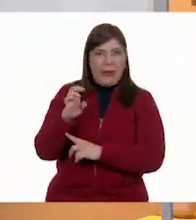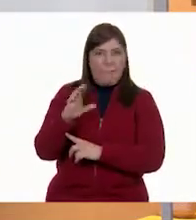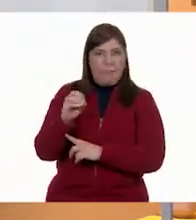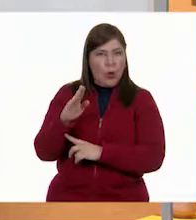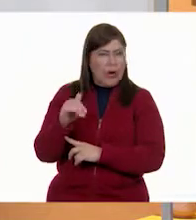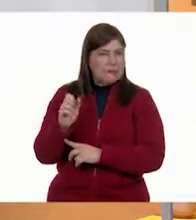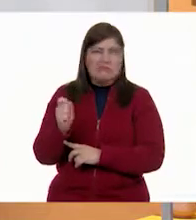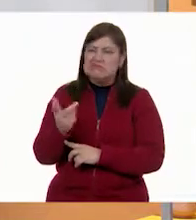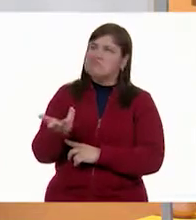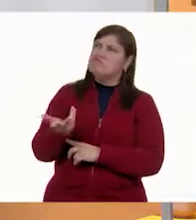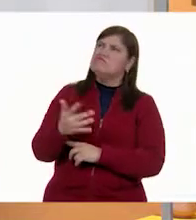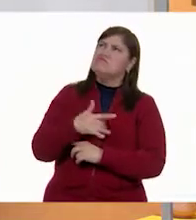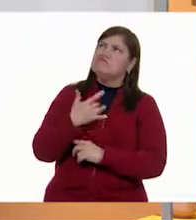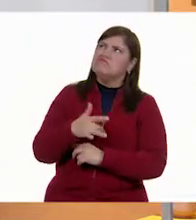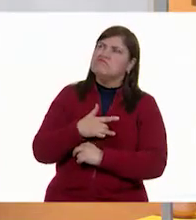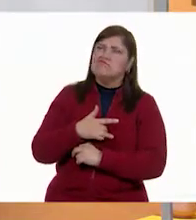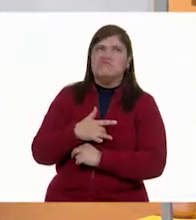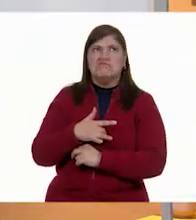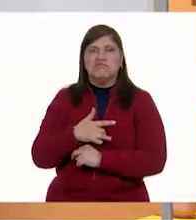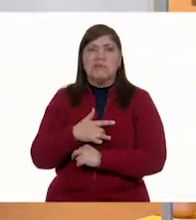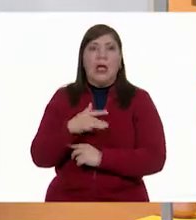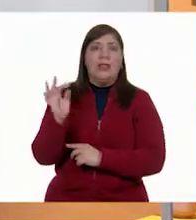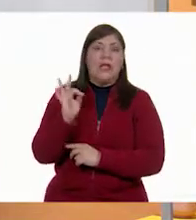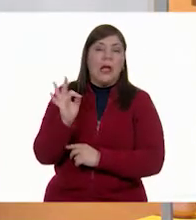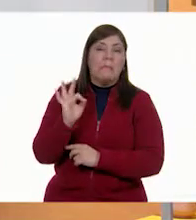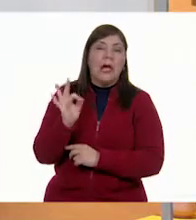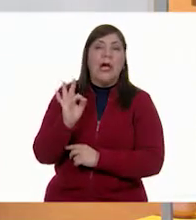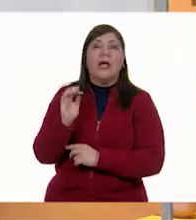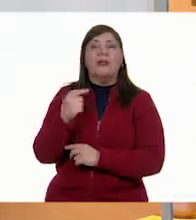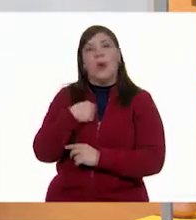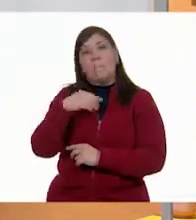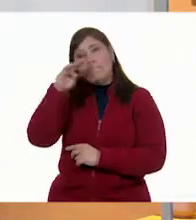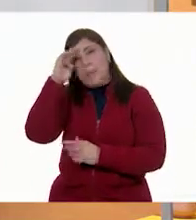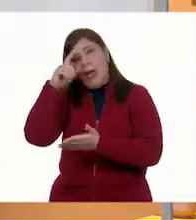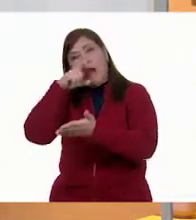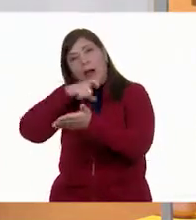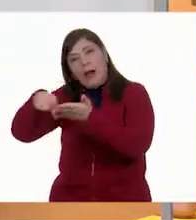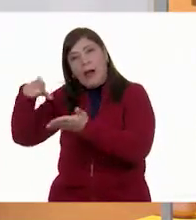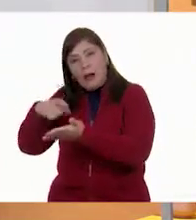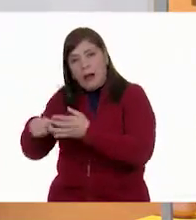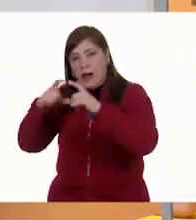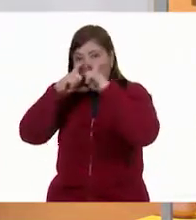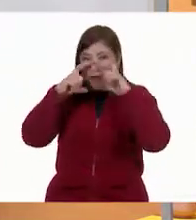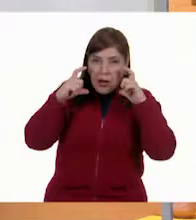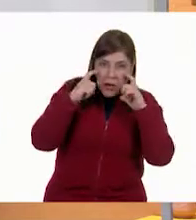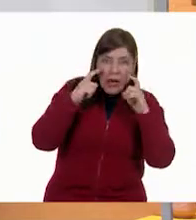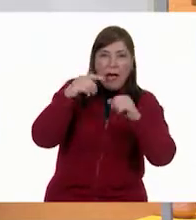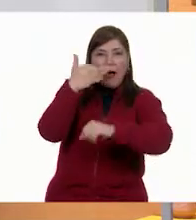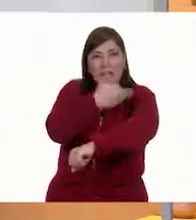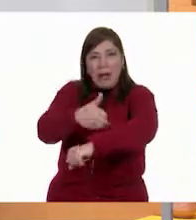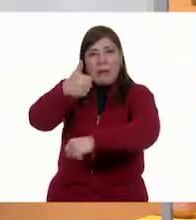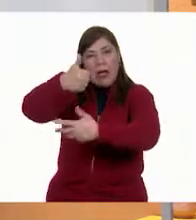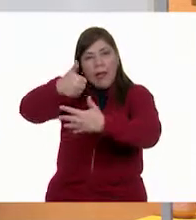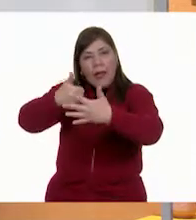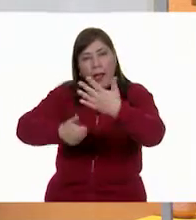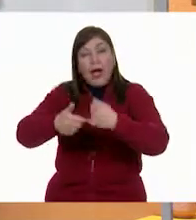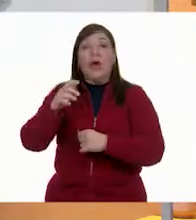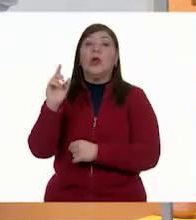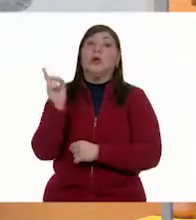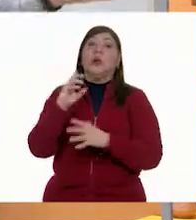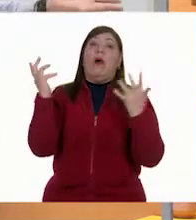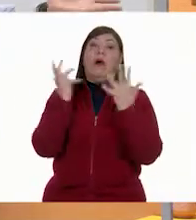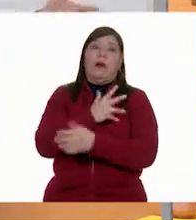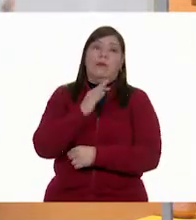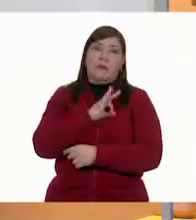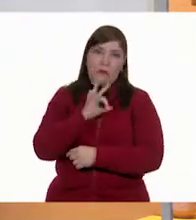podríamos suponer que son los cubrebocas que compró la familia Tal, la familia Martínez, la familia Gómez y no, ya vimos que